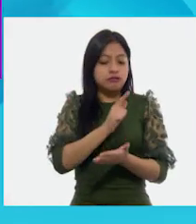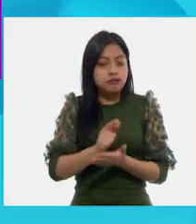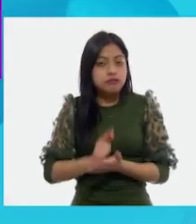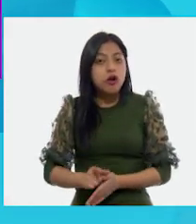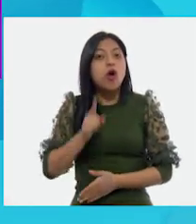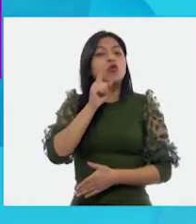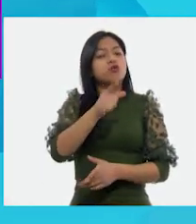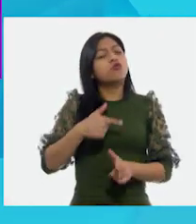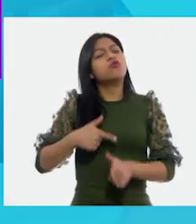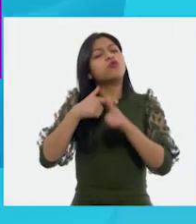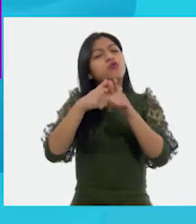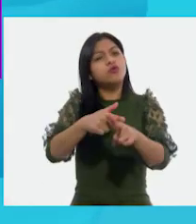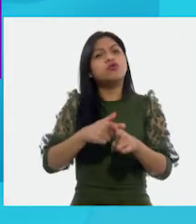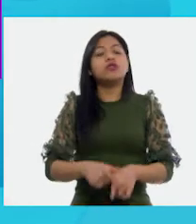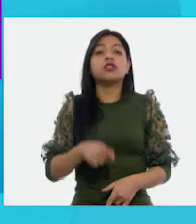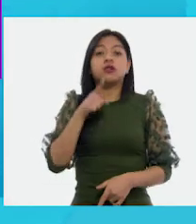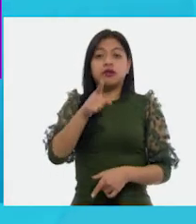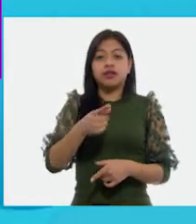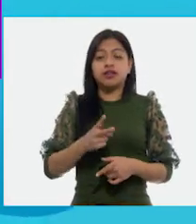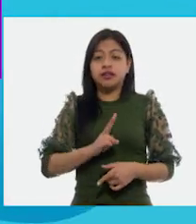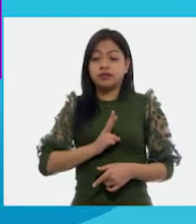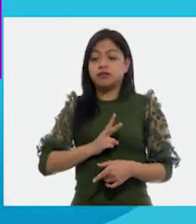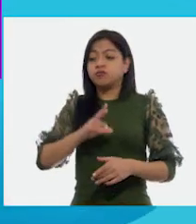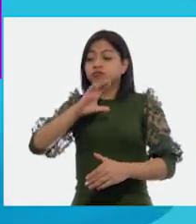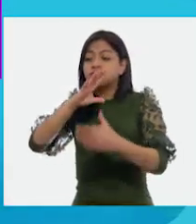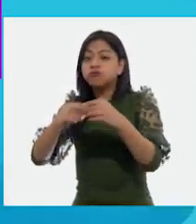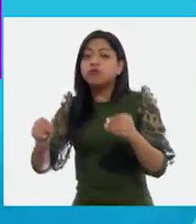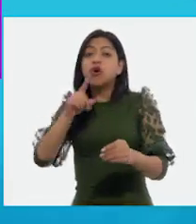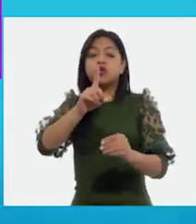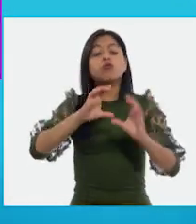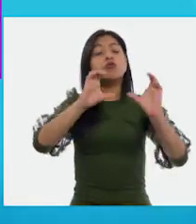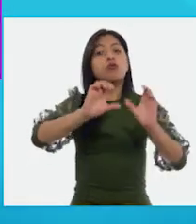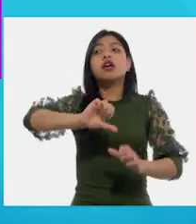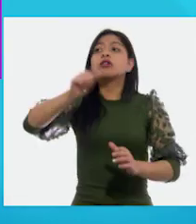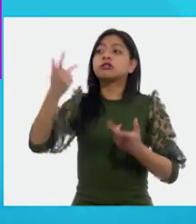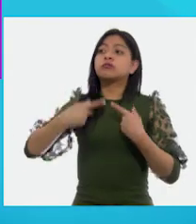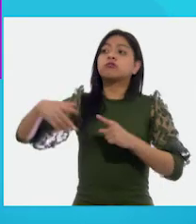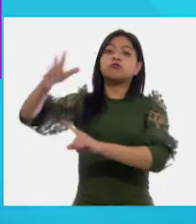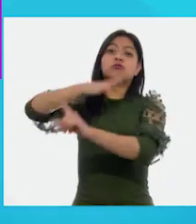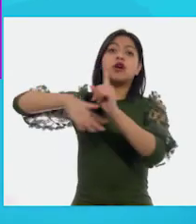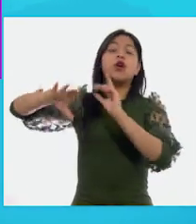¡Sigamos luchando juntos contra este virus cuidándonos los unos a los otros!